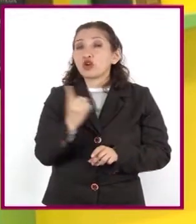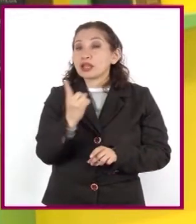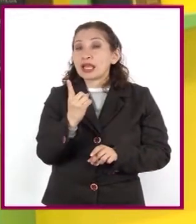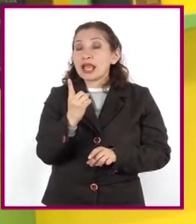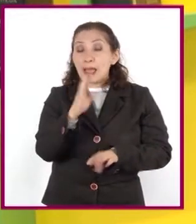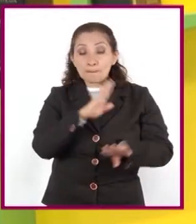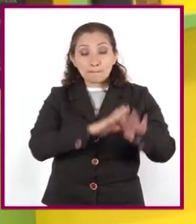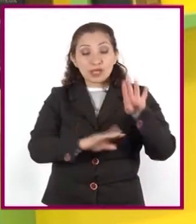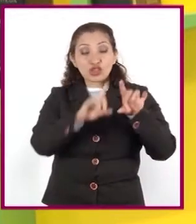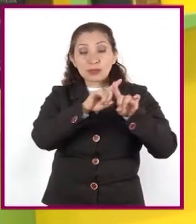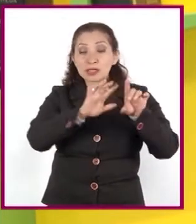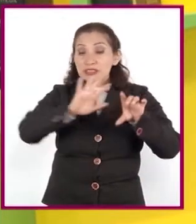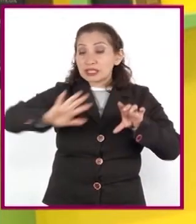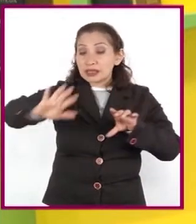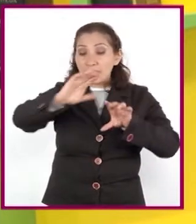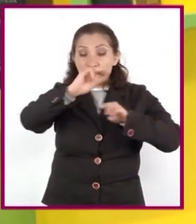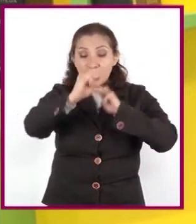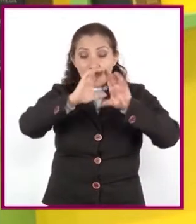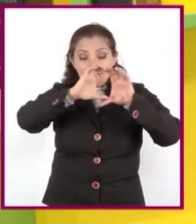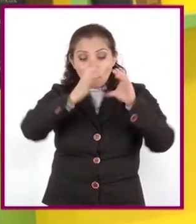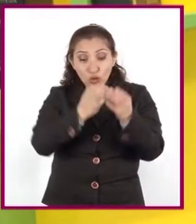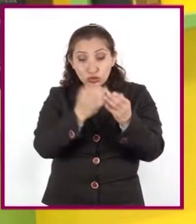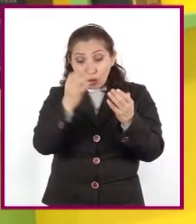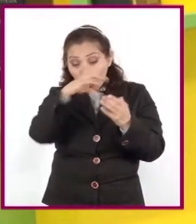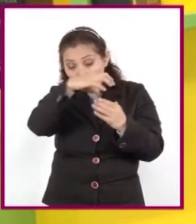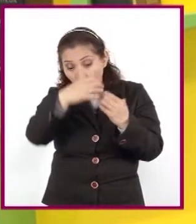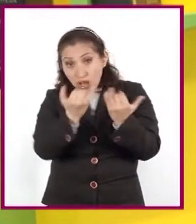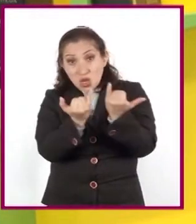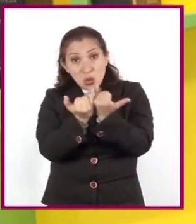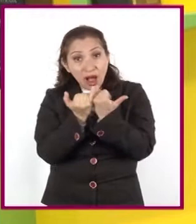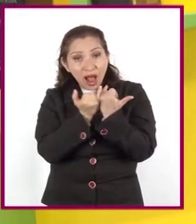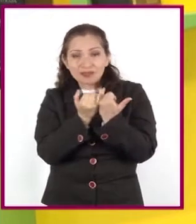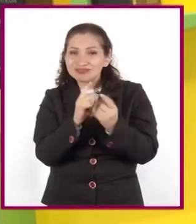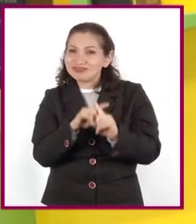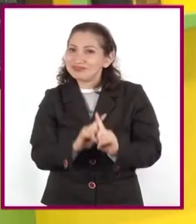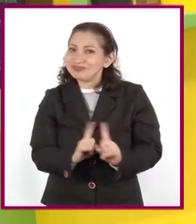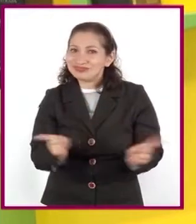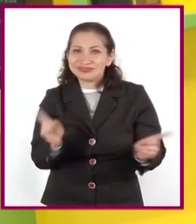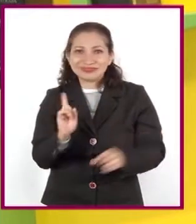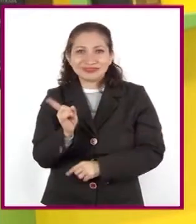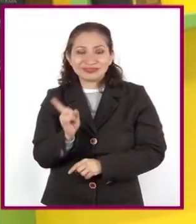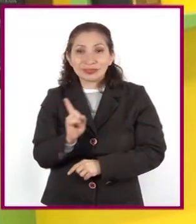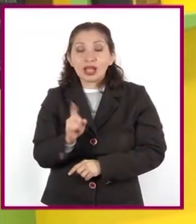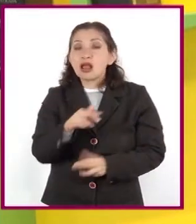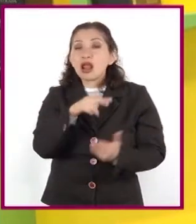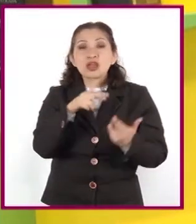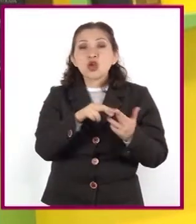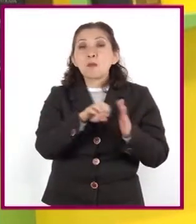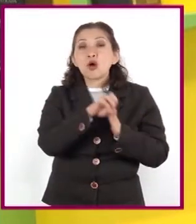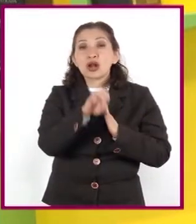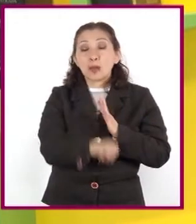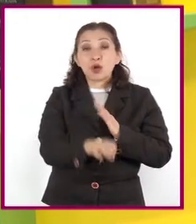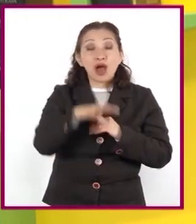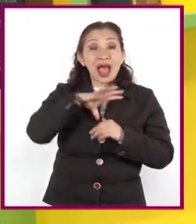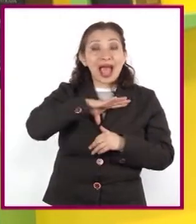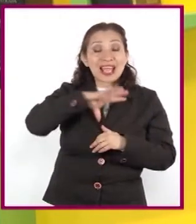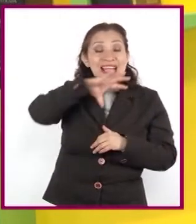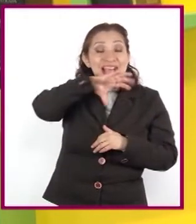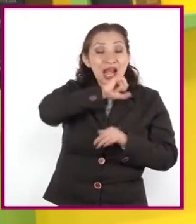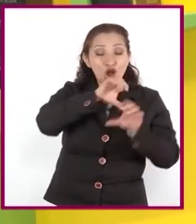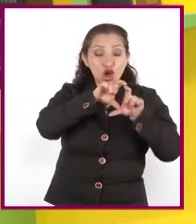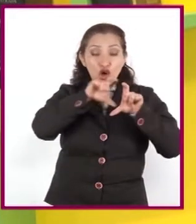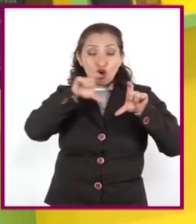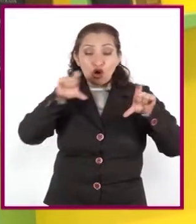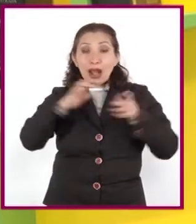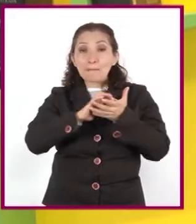la biodiversidad en el planeta no se distribuye de manera uniforme. La región ubicada entre los trópicos aloja